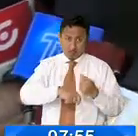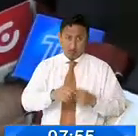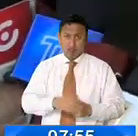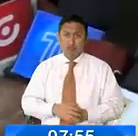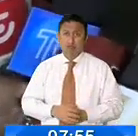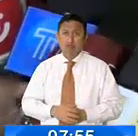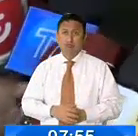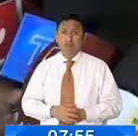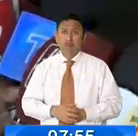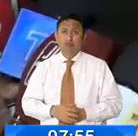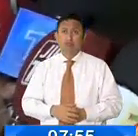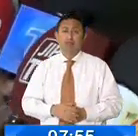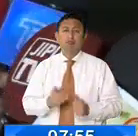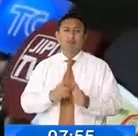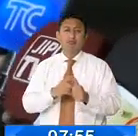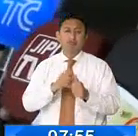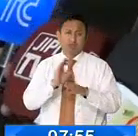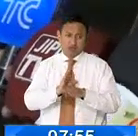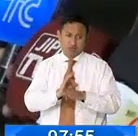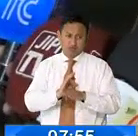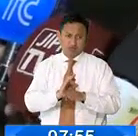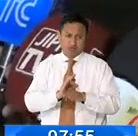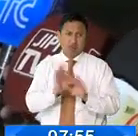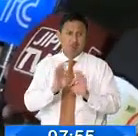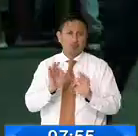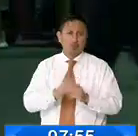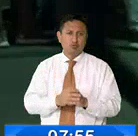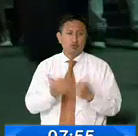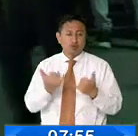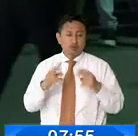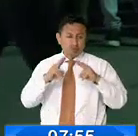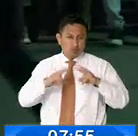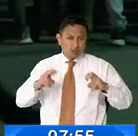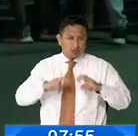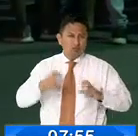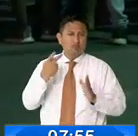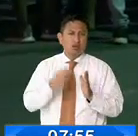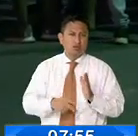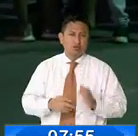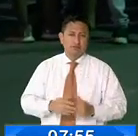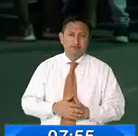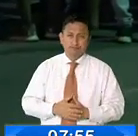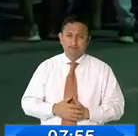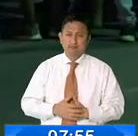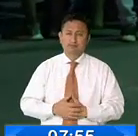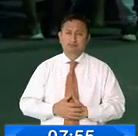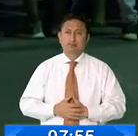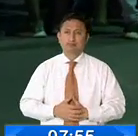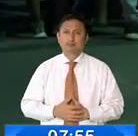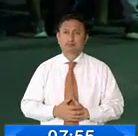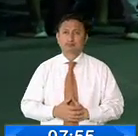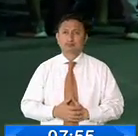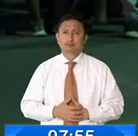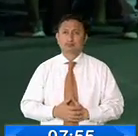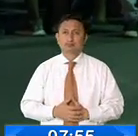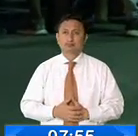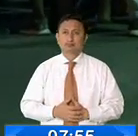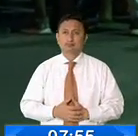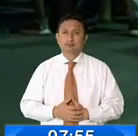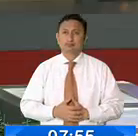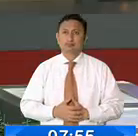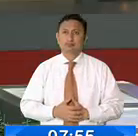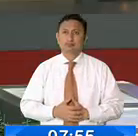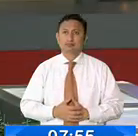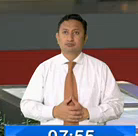Según lo que se tiene en las primeras versiones, parece que no. Los estamos investigando. Con cámaras, Eduardo García desde la provincia de Manaví informó Quendi Delgado.